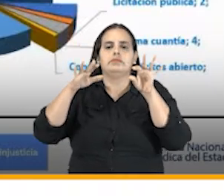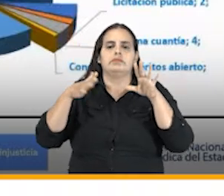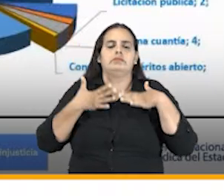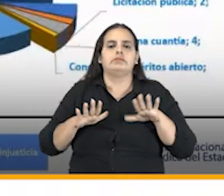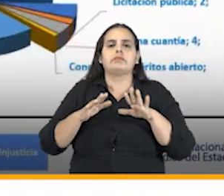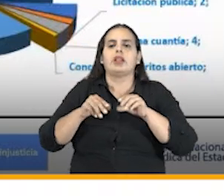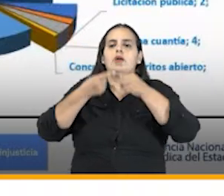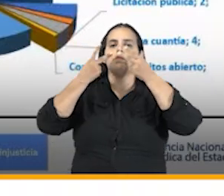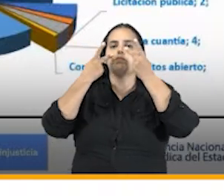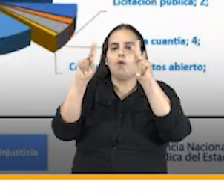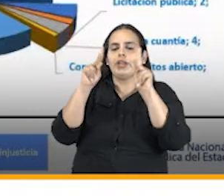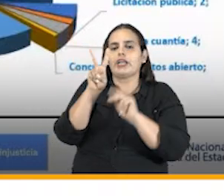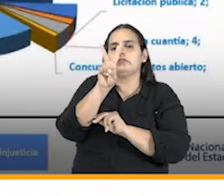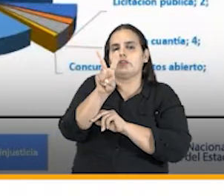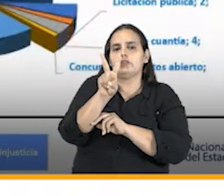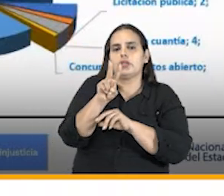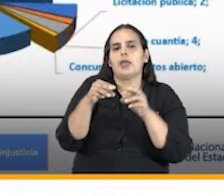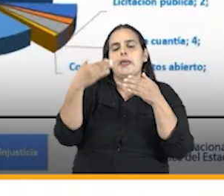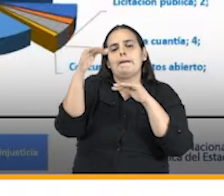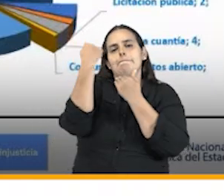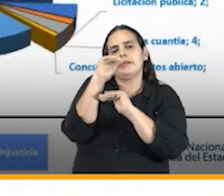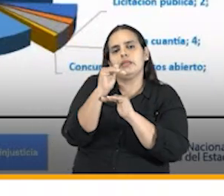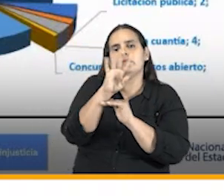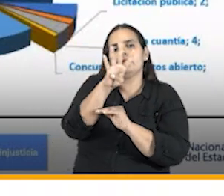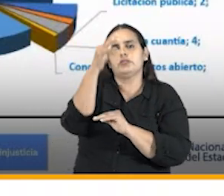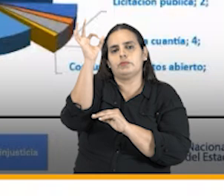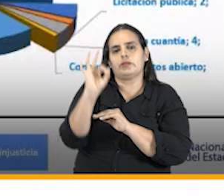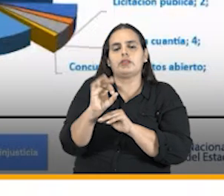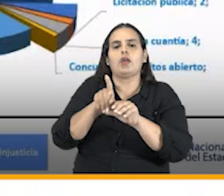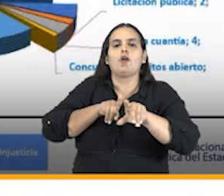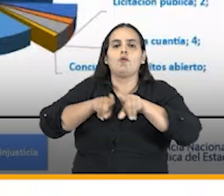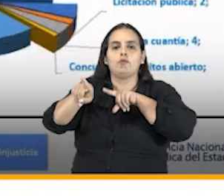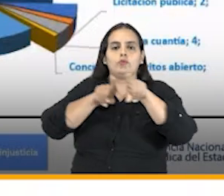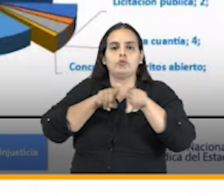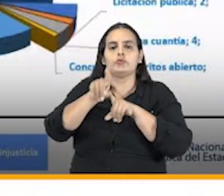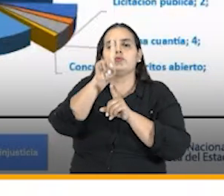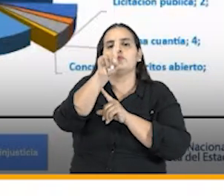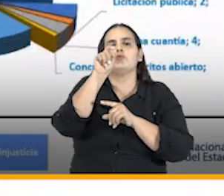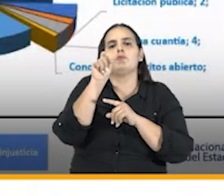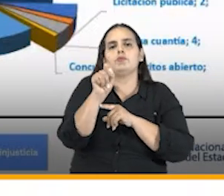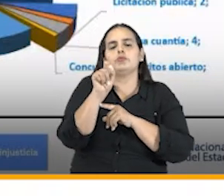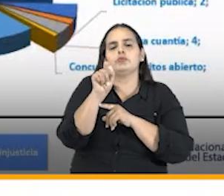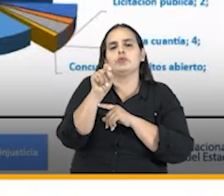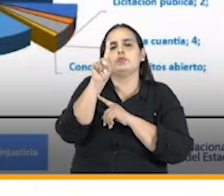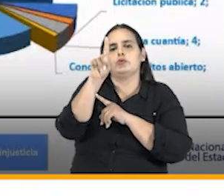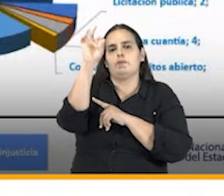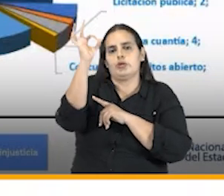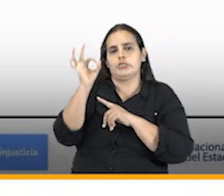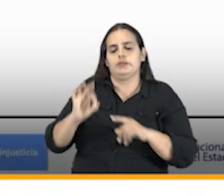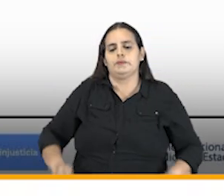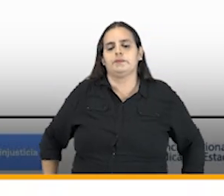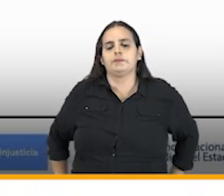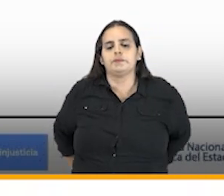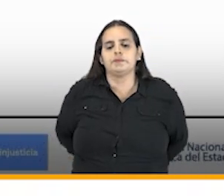de licitación pública 2 mínima cuantía 4% y concurso de méritos 1.1%